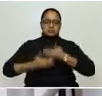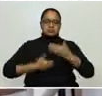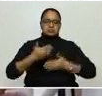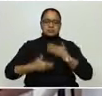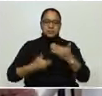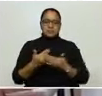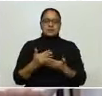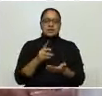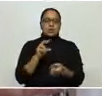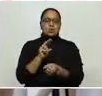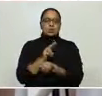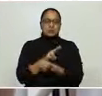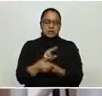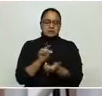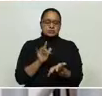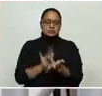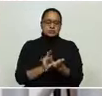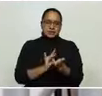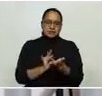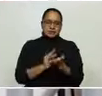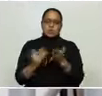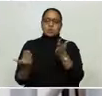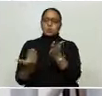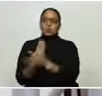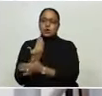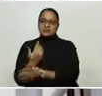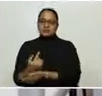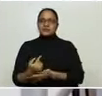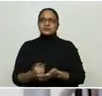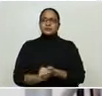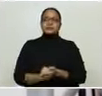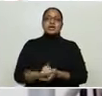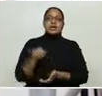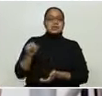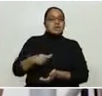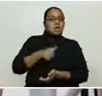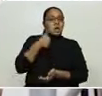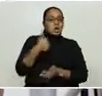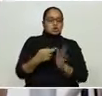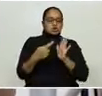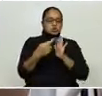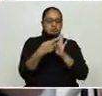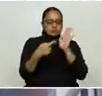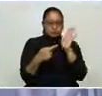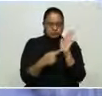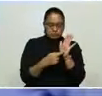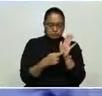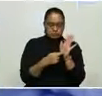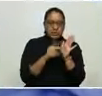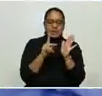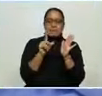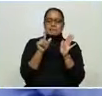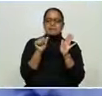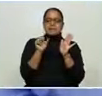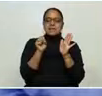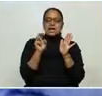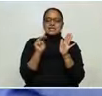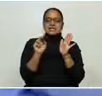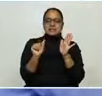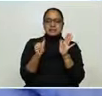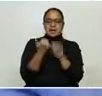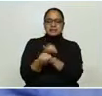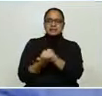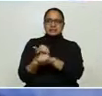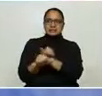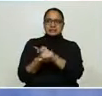manejo, también está incluido. Y el protocolo, el otro protocolo que es el de plama sanguíneo, que es un poquito más